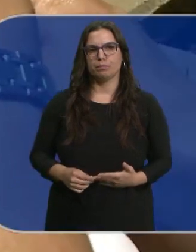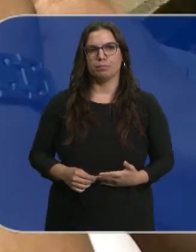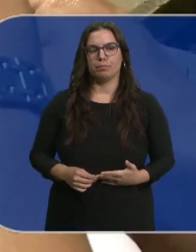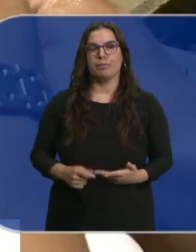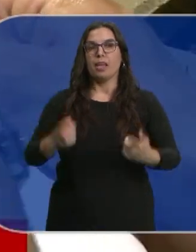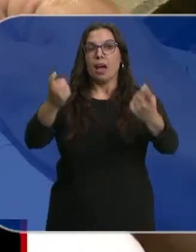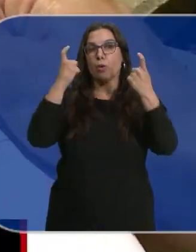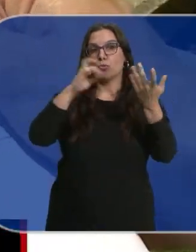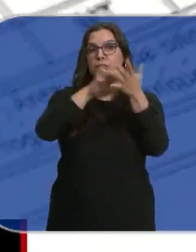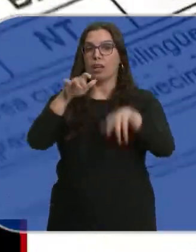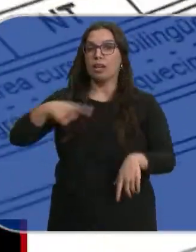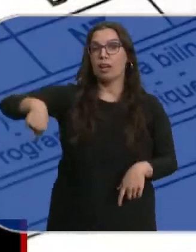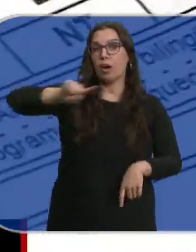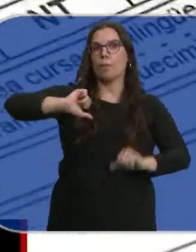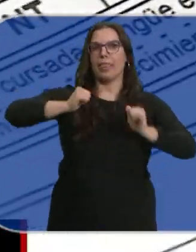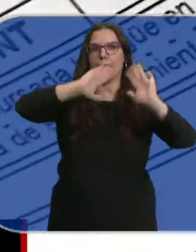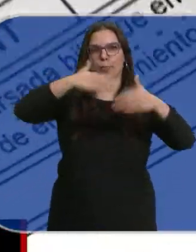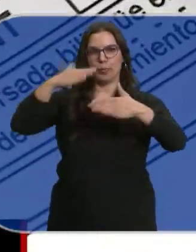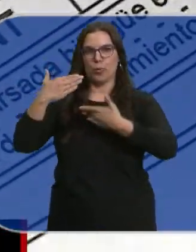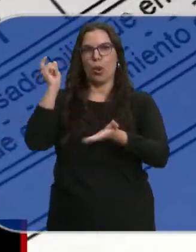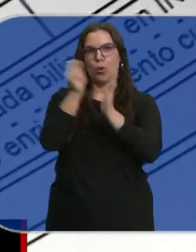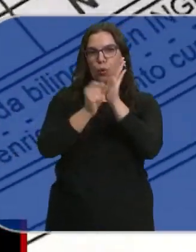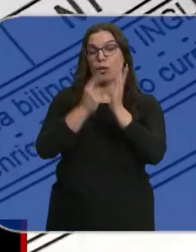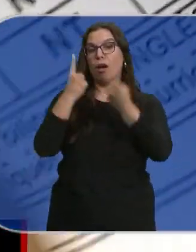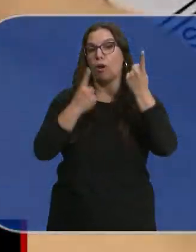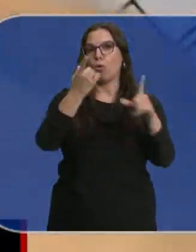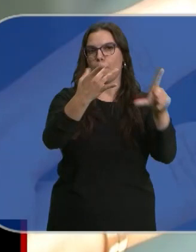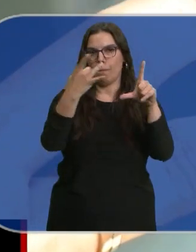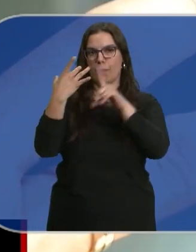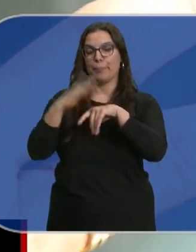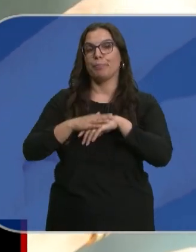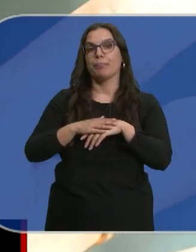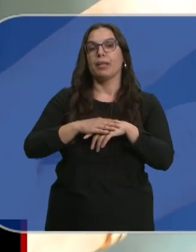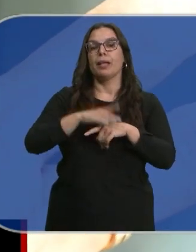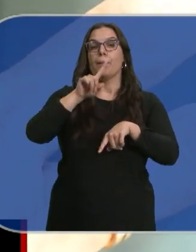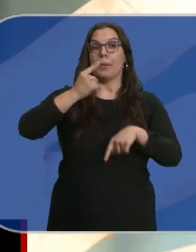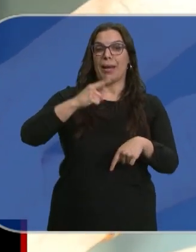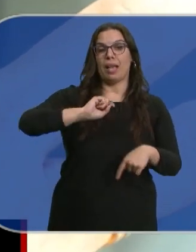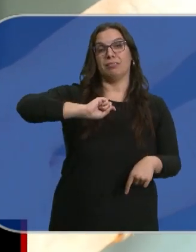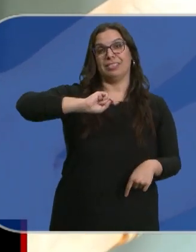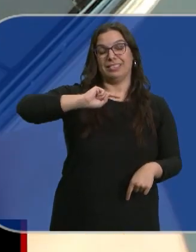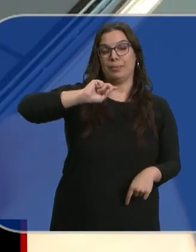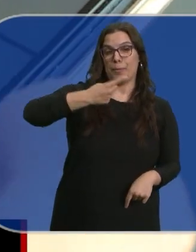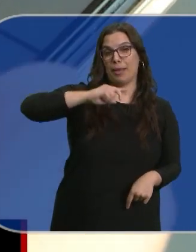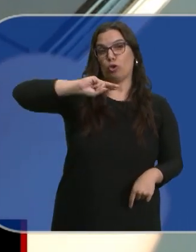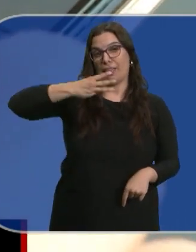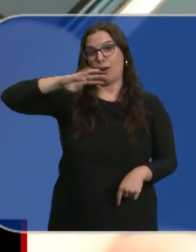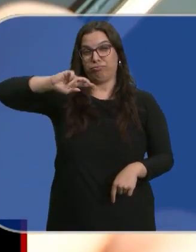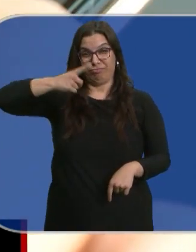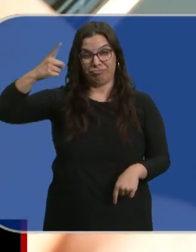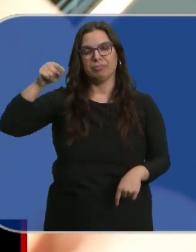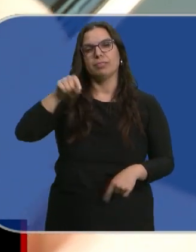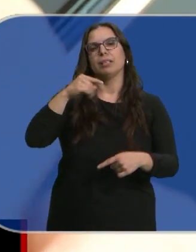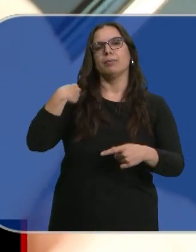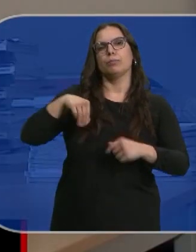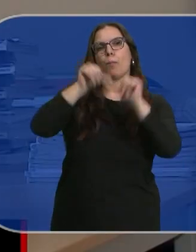Los alumnos de Castilla y León han empezado a recibir sus notas, algunos de ellos por e-mail. En los cursos impares de primaria, tras la implantación de la LONLOE, ha habido